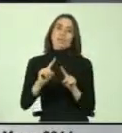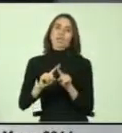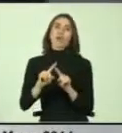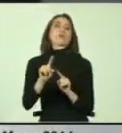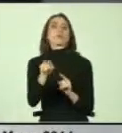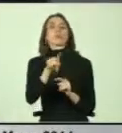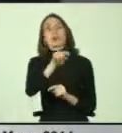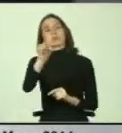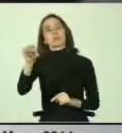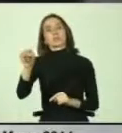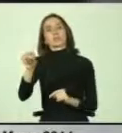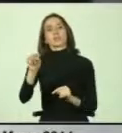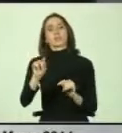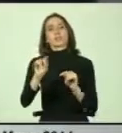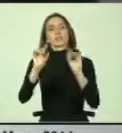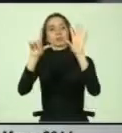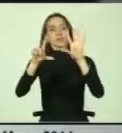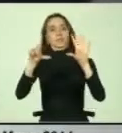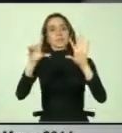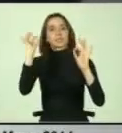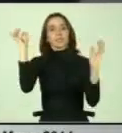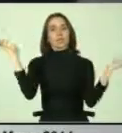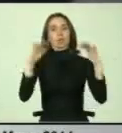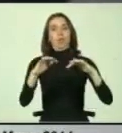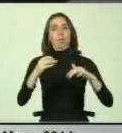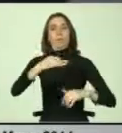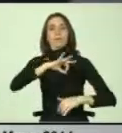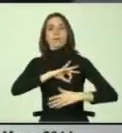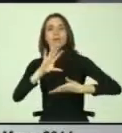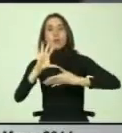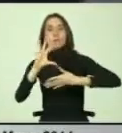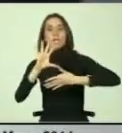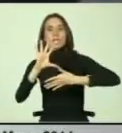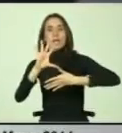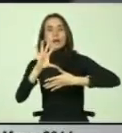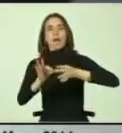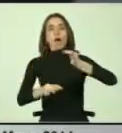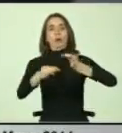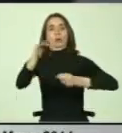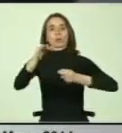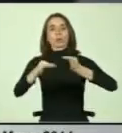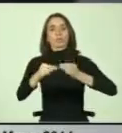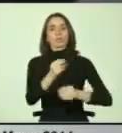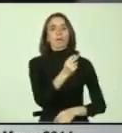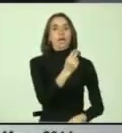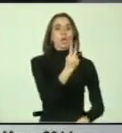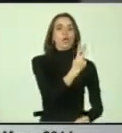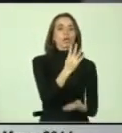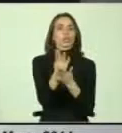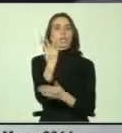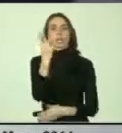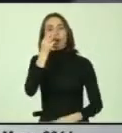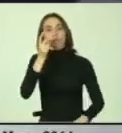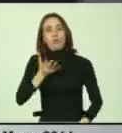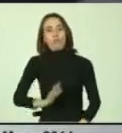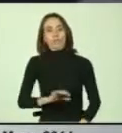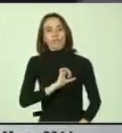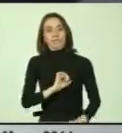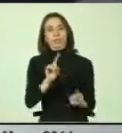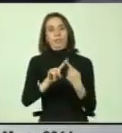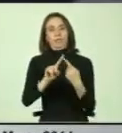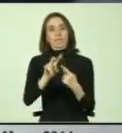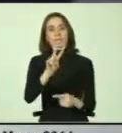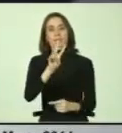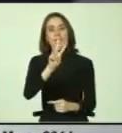Entre ellos se destaca la 17ª Cumbre Medioamericana de Justicia que se realizó entre el 2 y 4 de abril aquí en Santiago, en que participaron